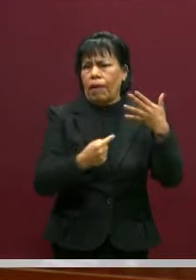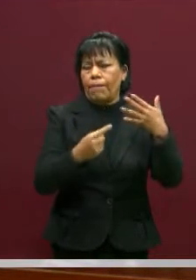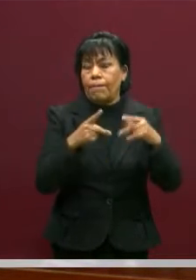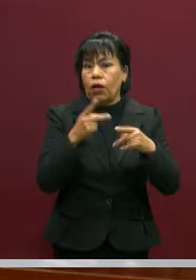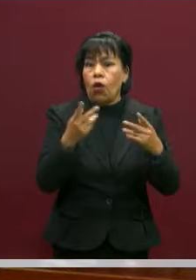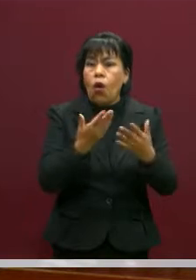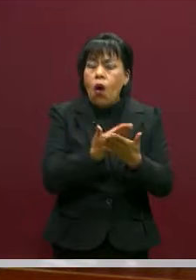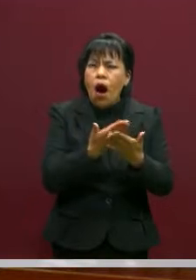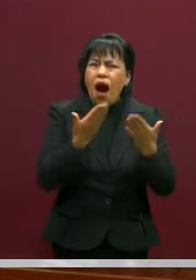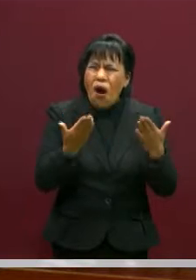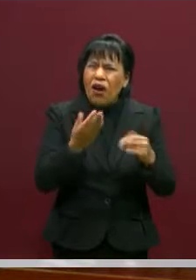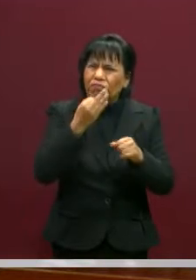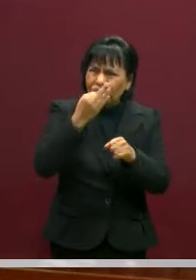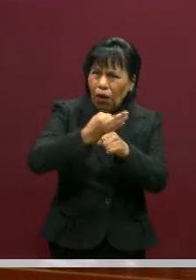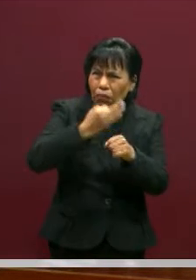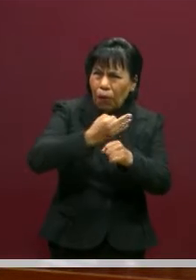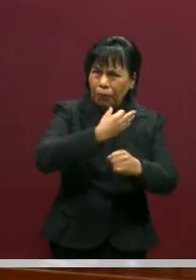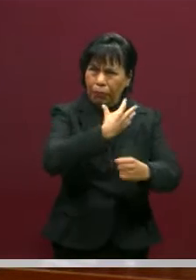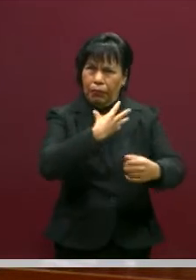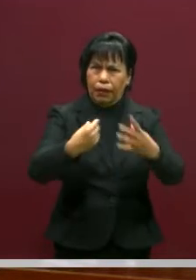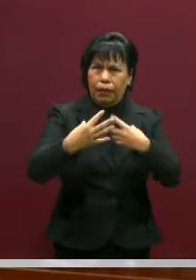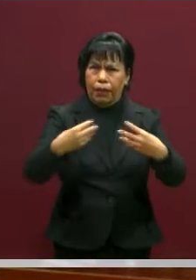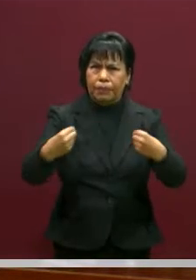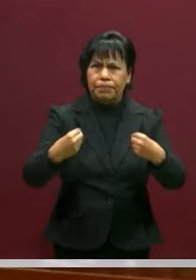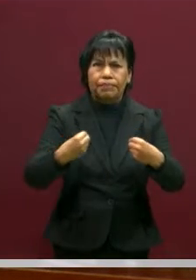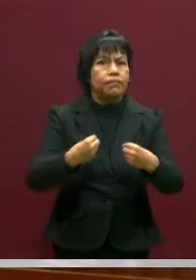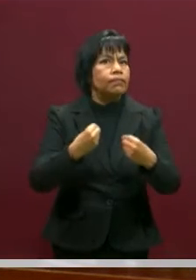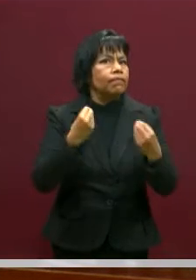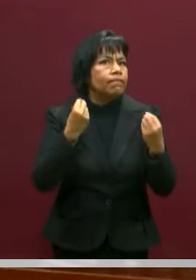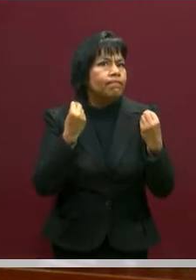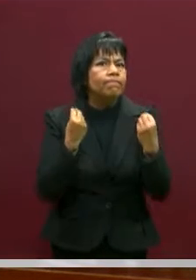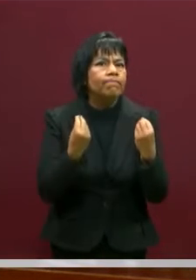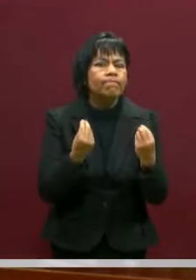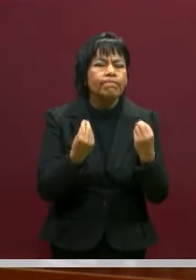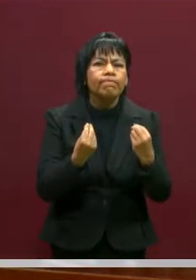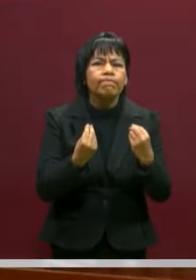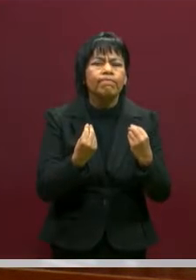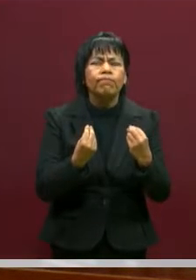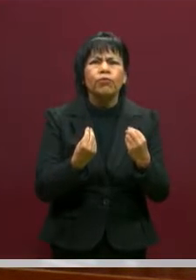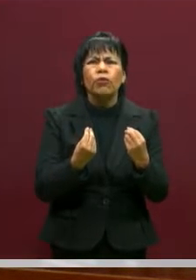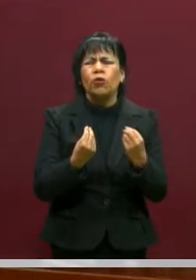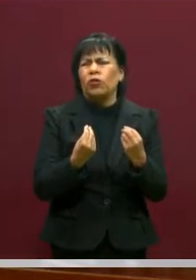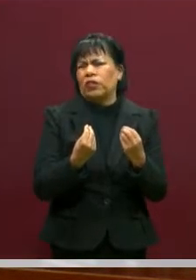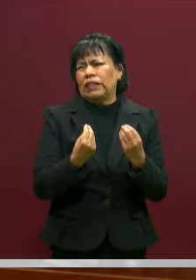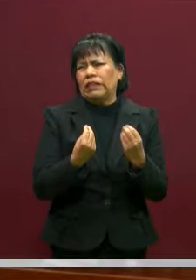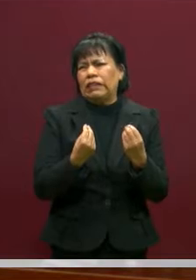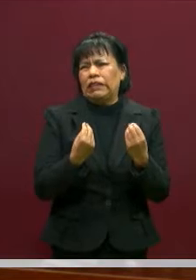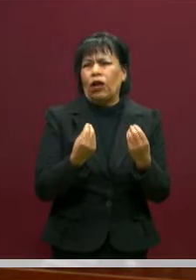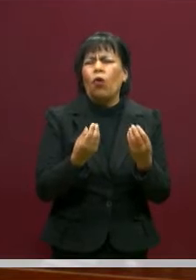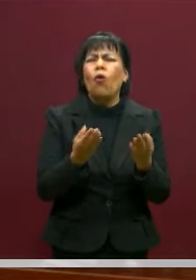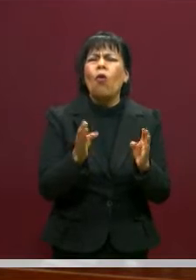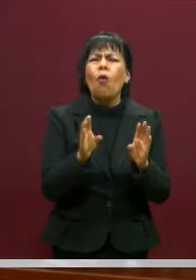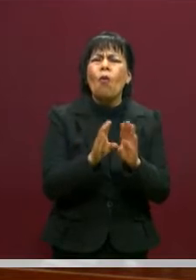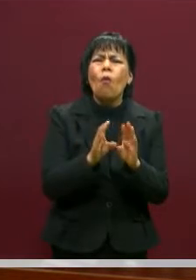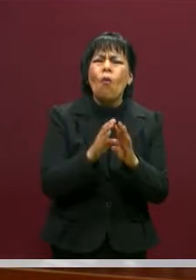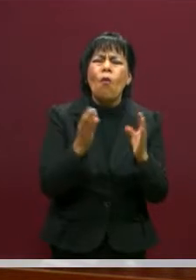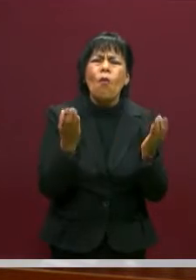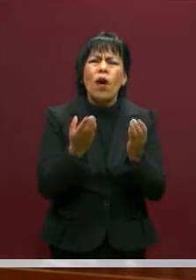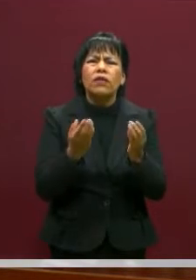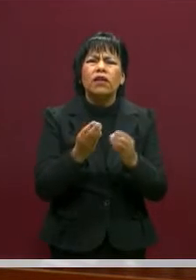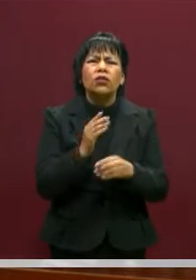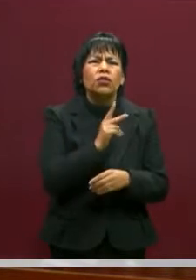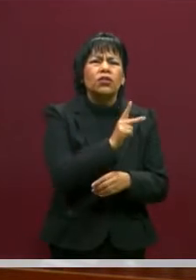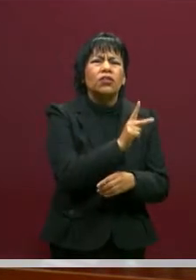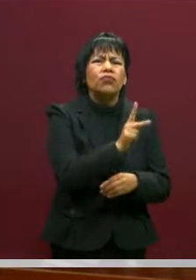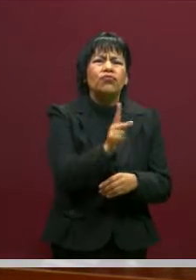la pandemia nos exige todavía más una práctica ética por parte de todos